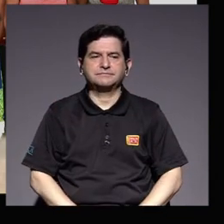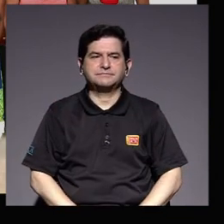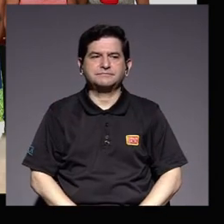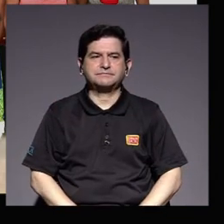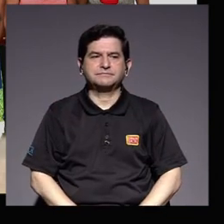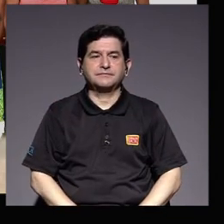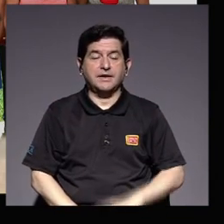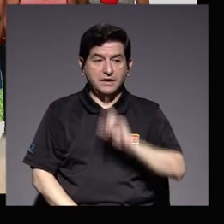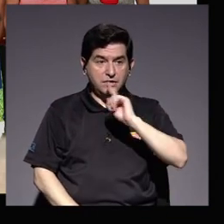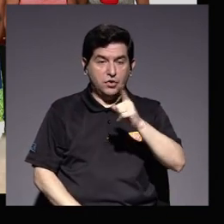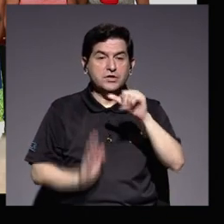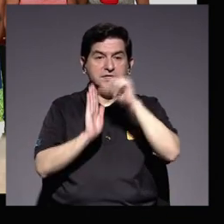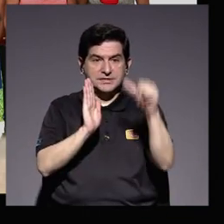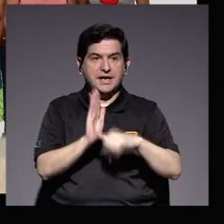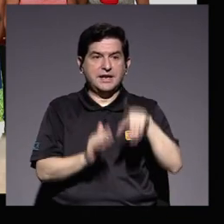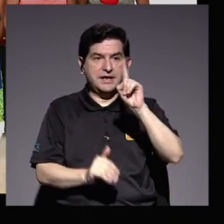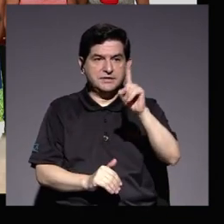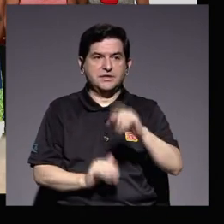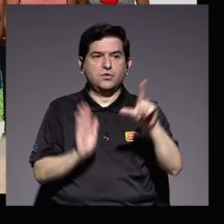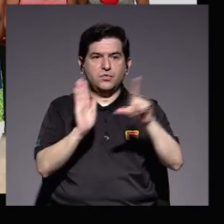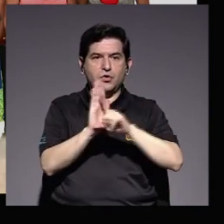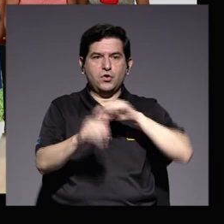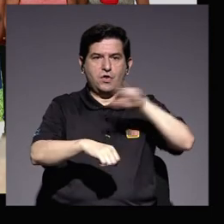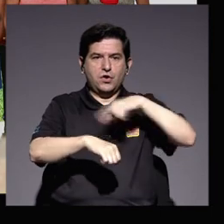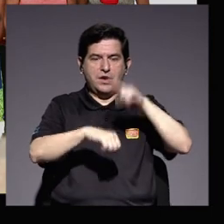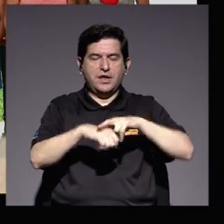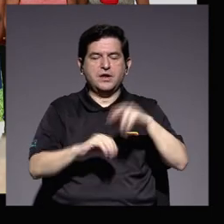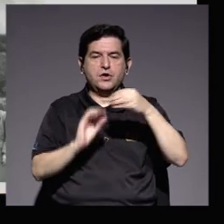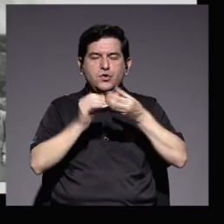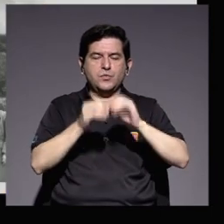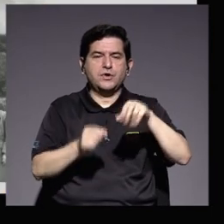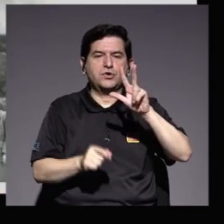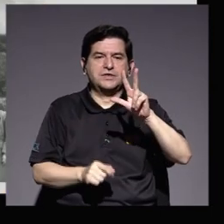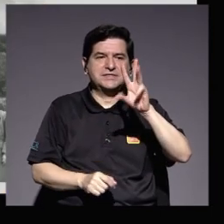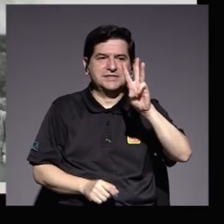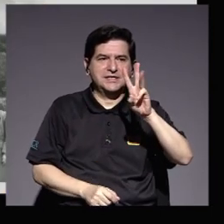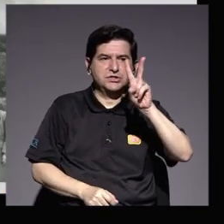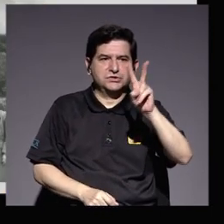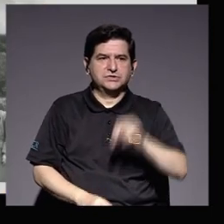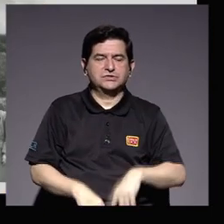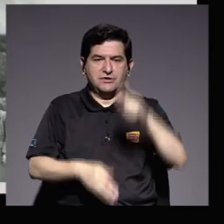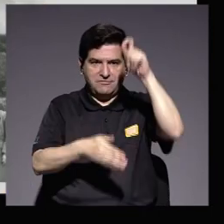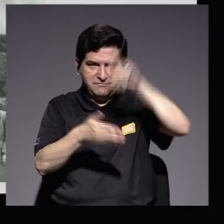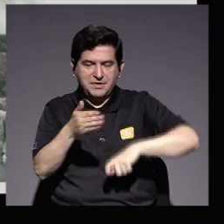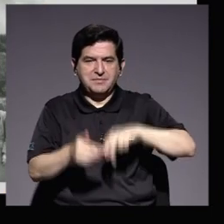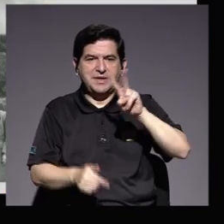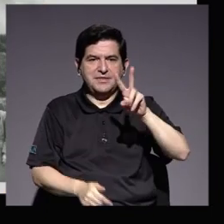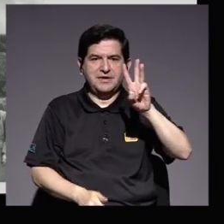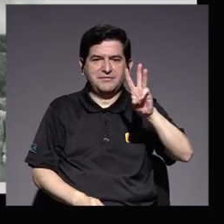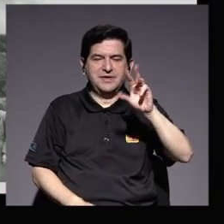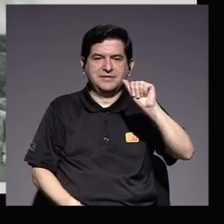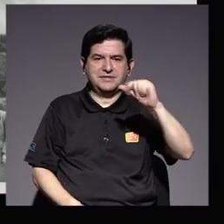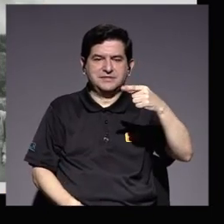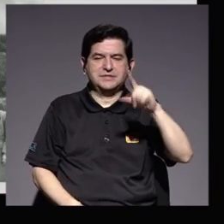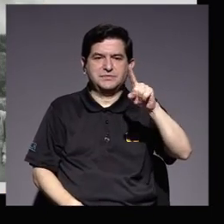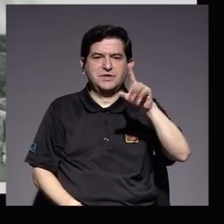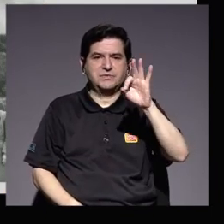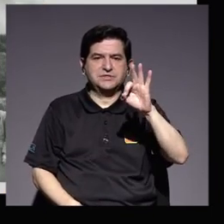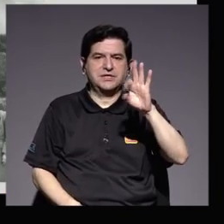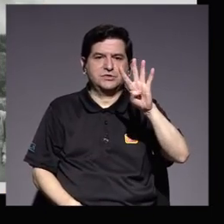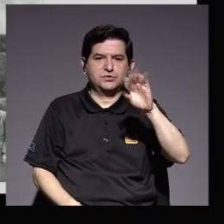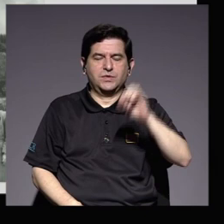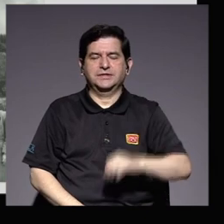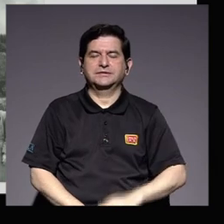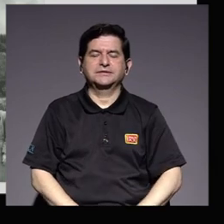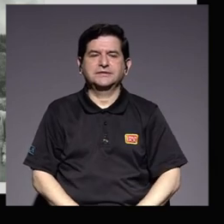Así lo menciona el artículo primero de la Ley de la República, número 362, firmada el 26 de agosto de 1940,